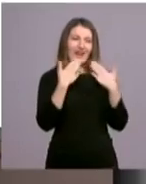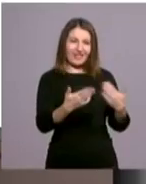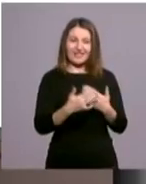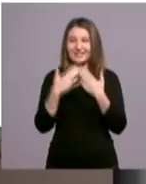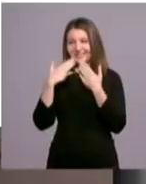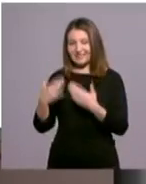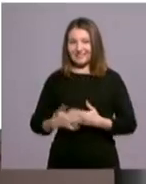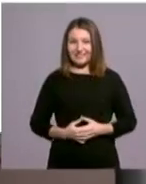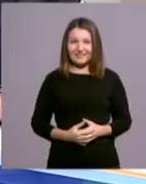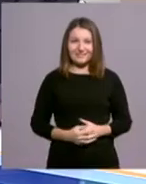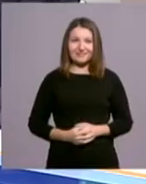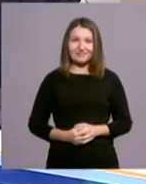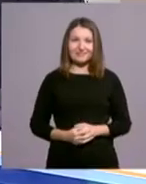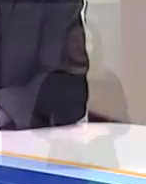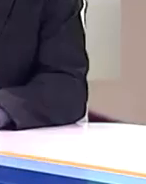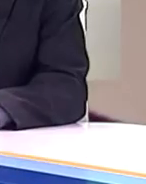Muchas gracias. A vosotros, gracias.